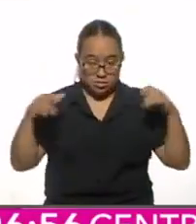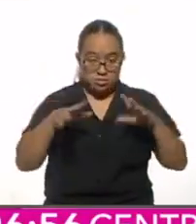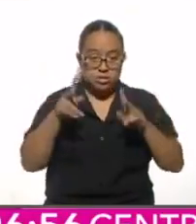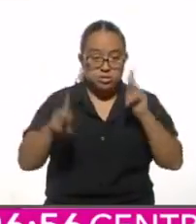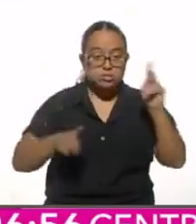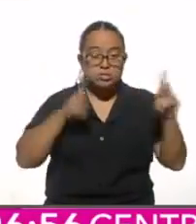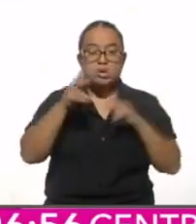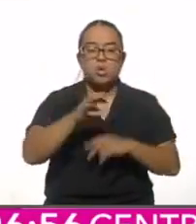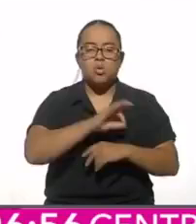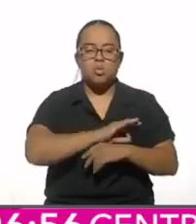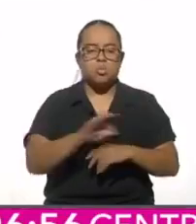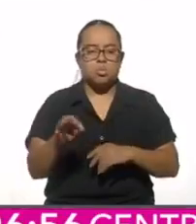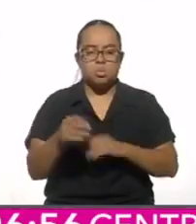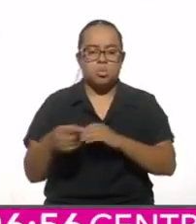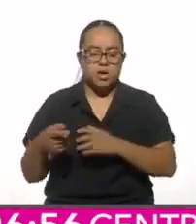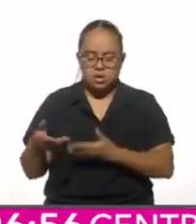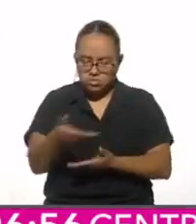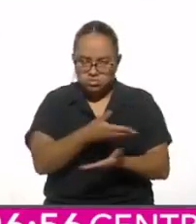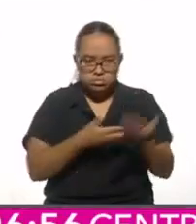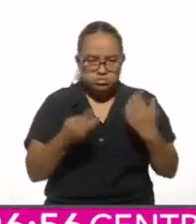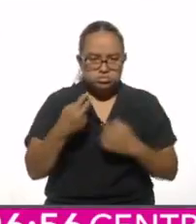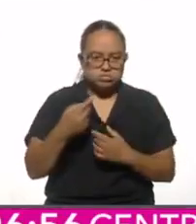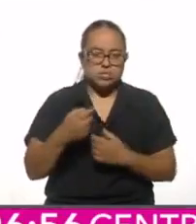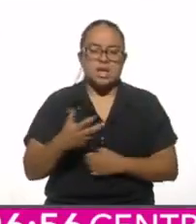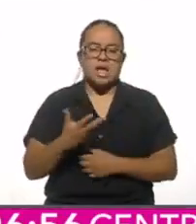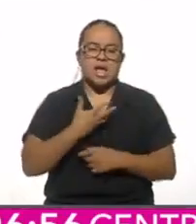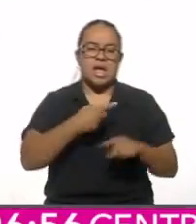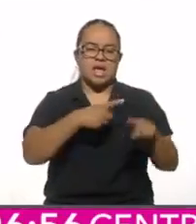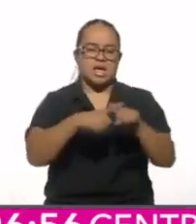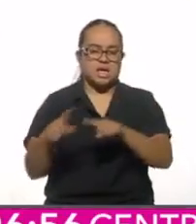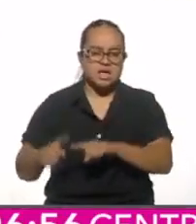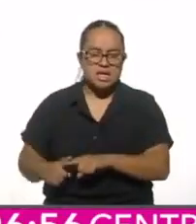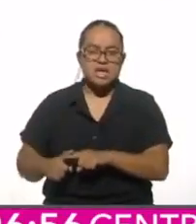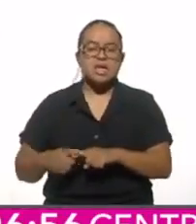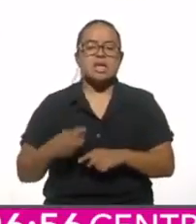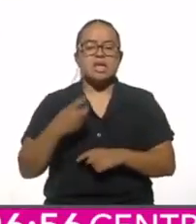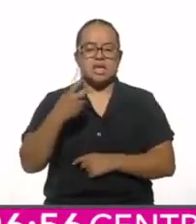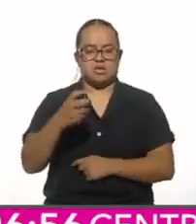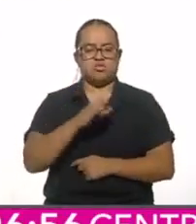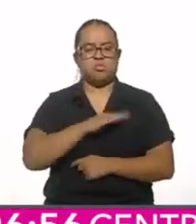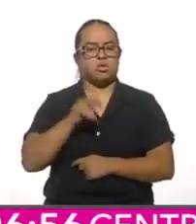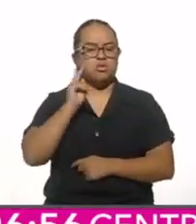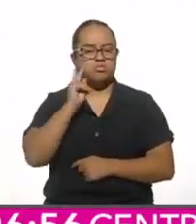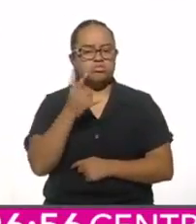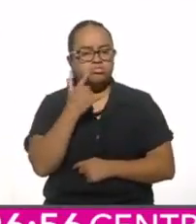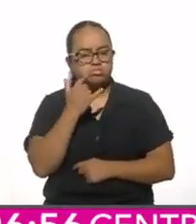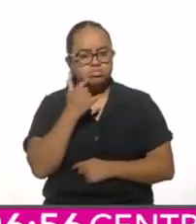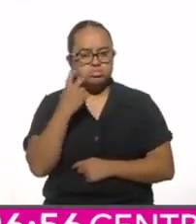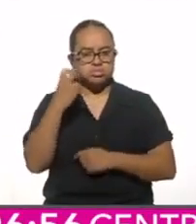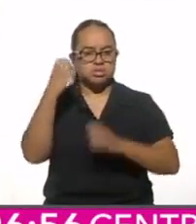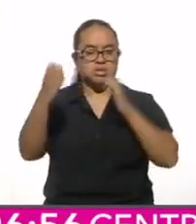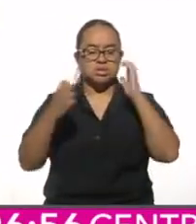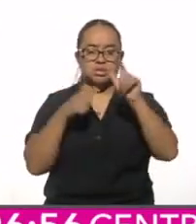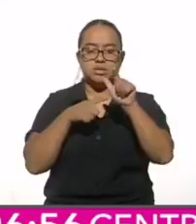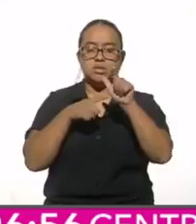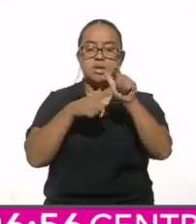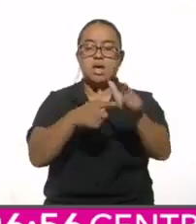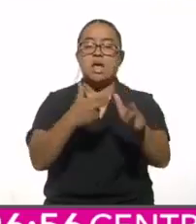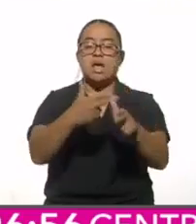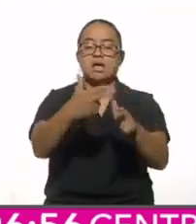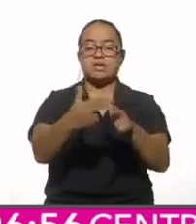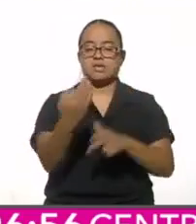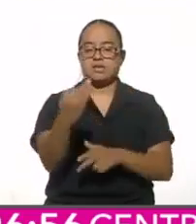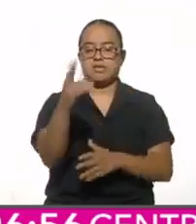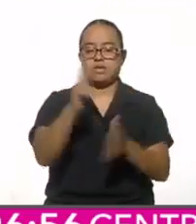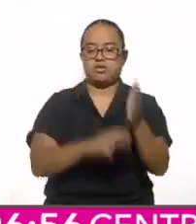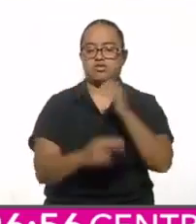compartir. Diversidad de piezas y soportes se pueden apreciar en la exposición, que permanecerá hasta febrero